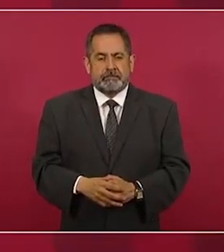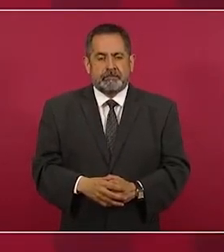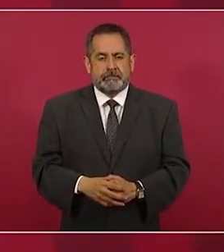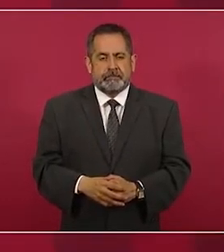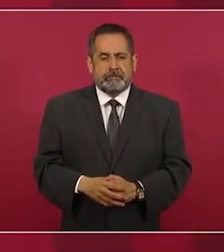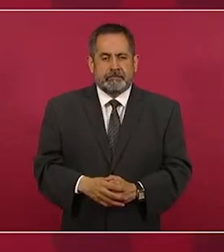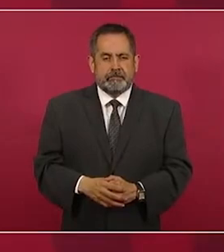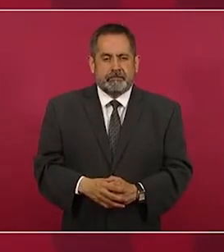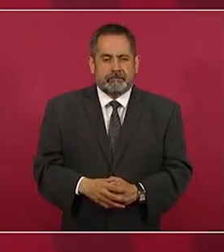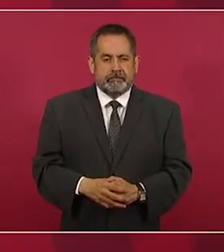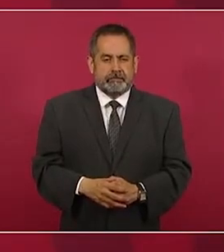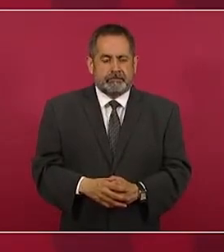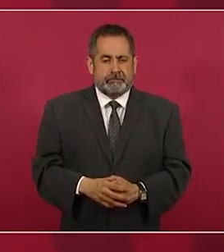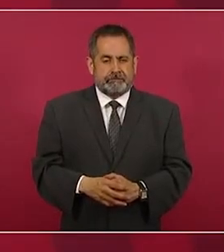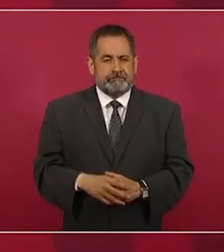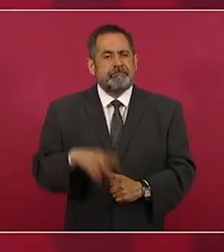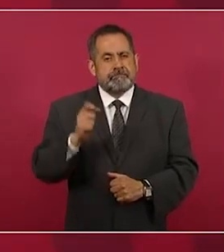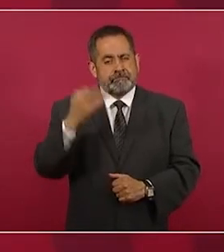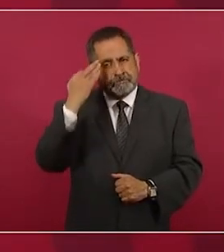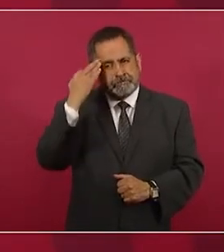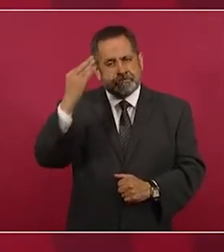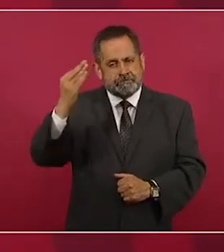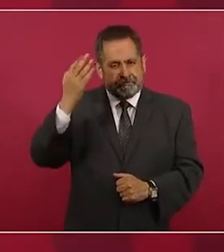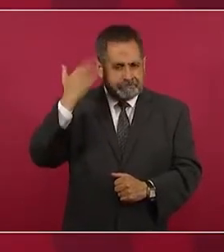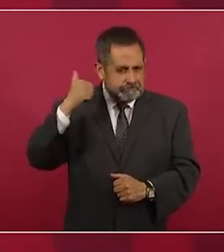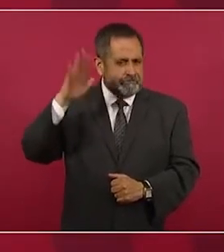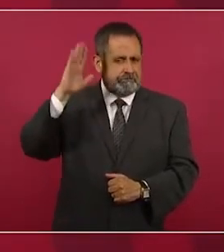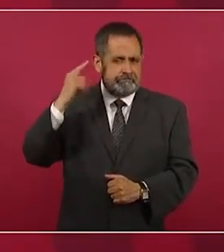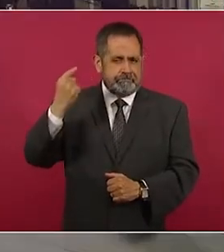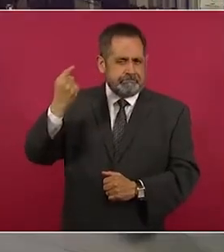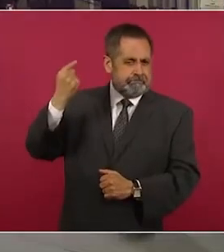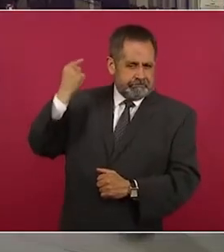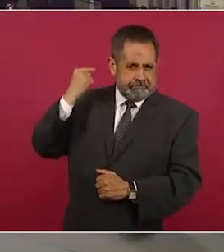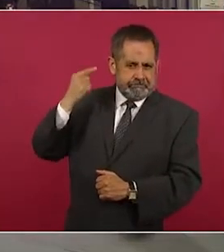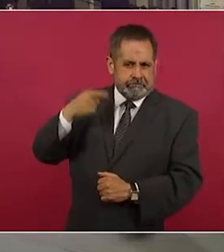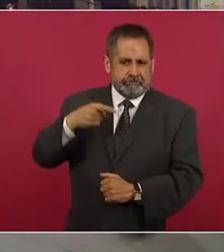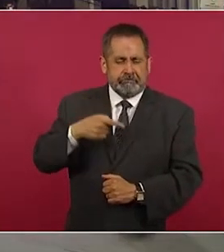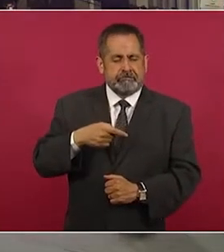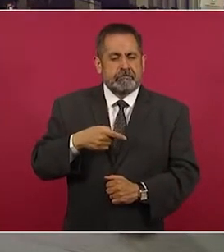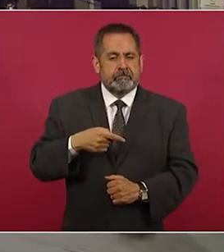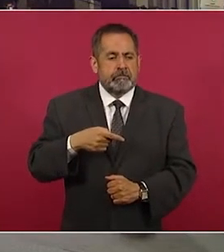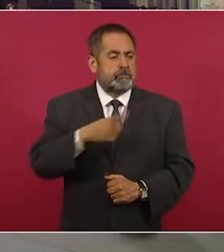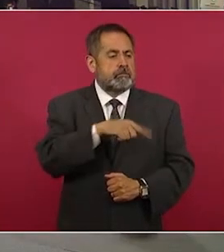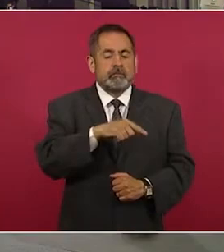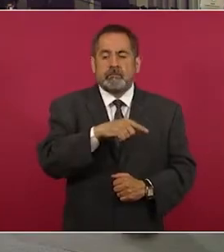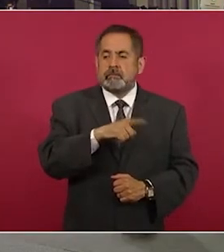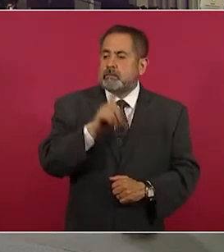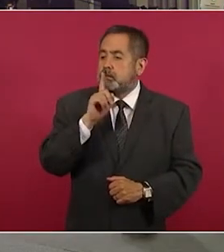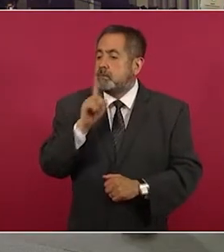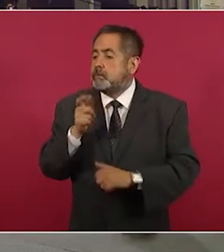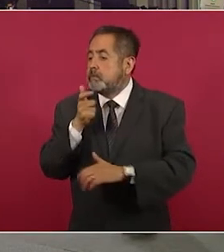Bueno, en ese entonces, pues compraron